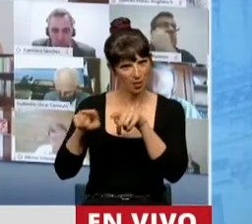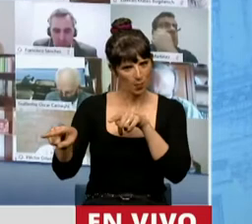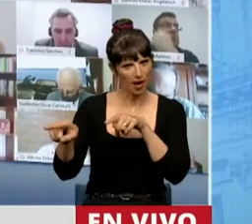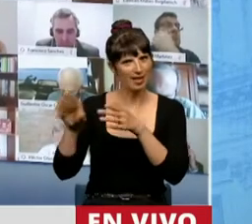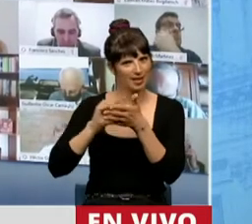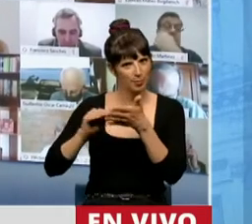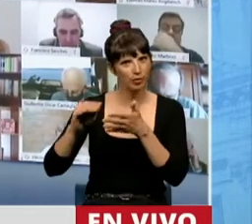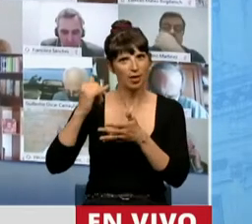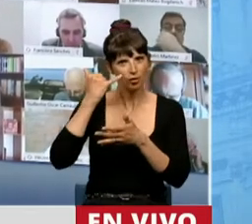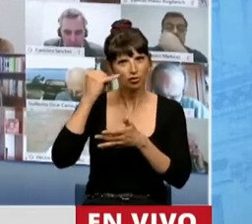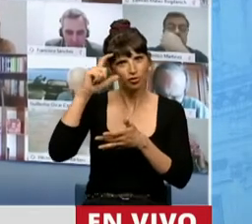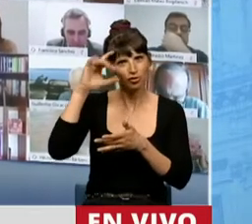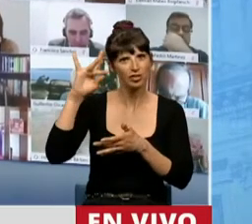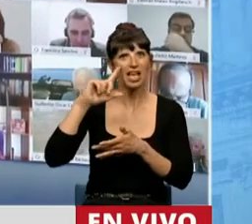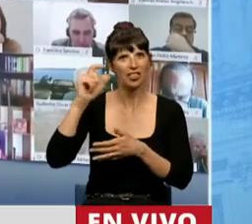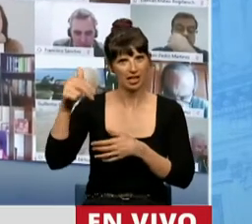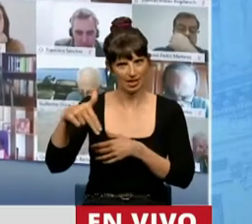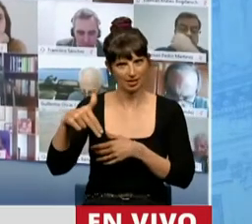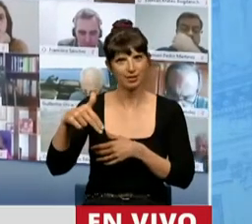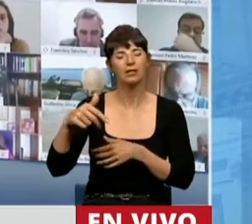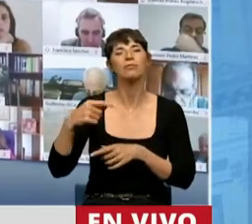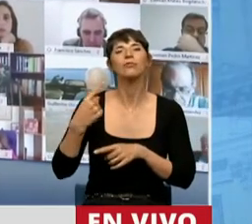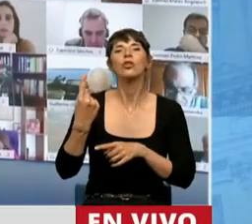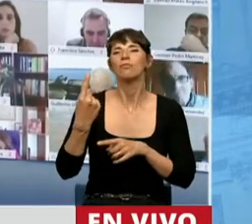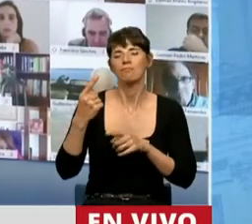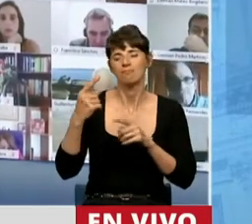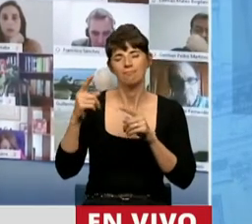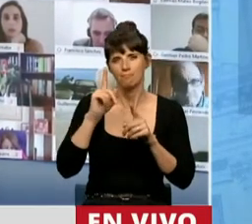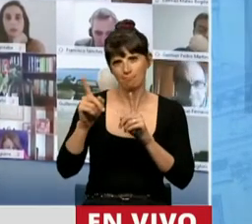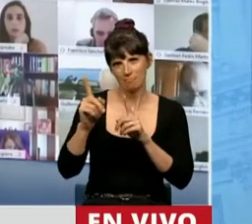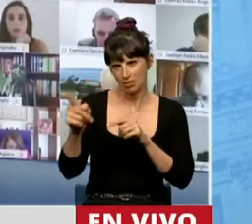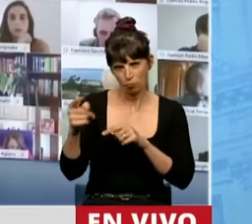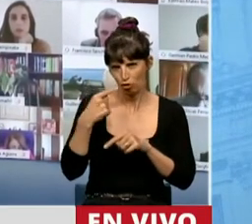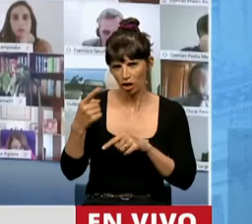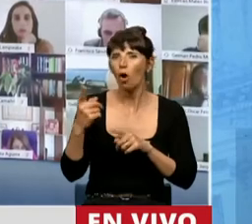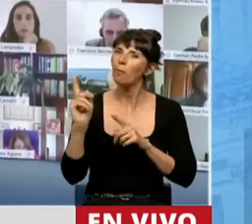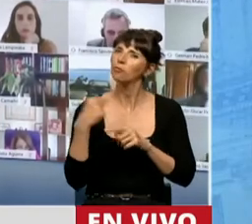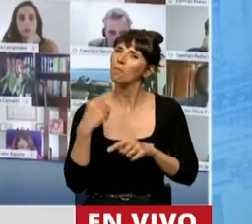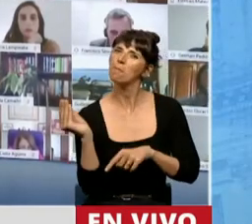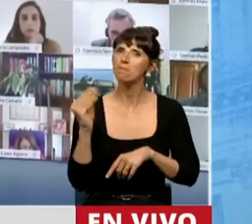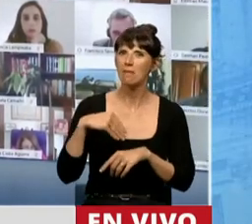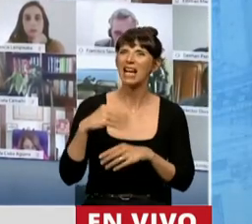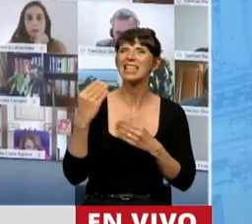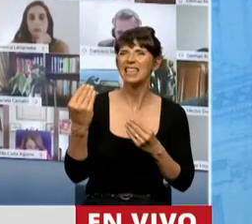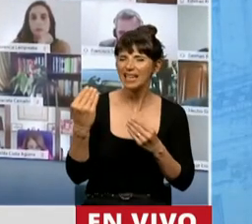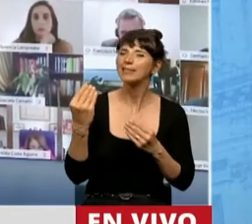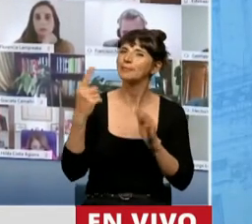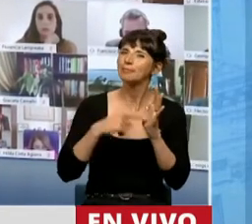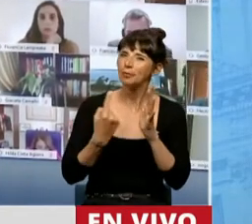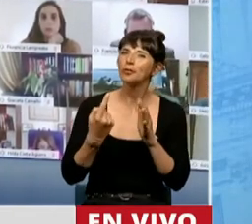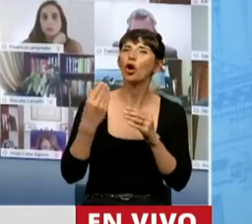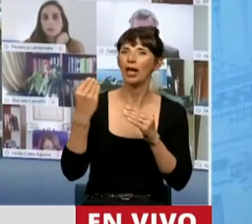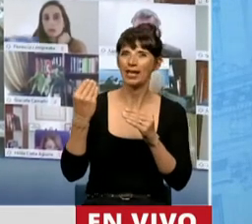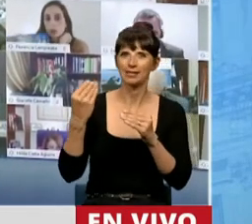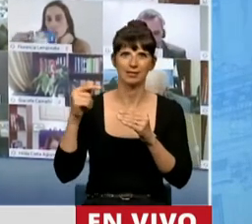también solamente agregaría, como él lo planteó, que fue un acto de desobediencia al Poder